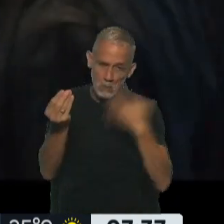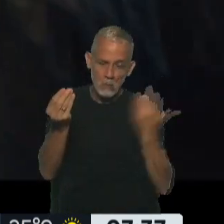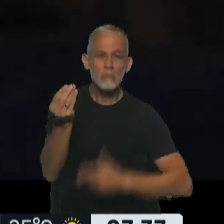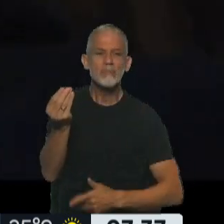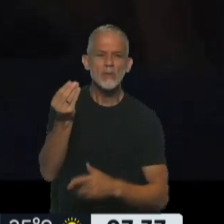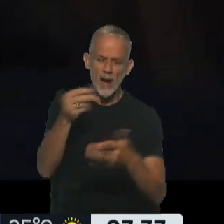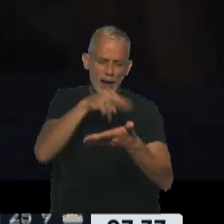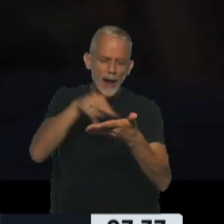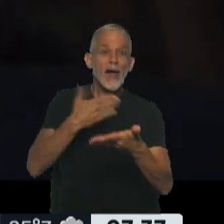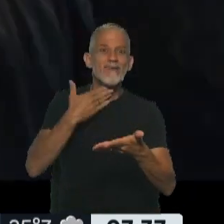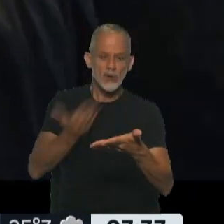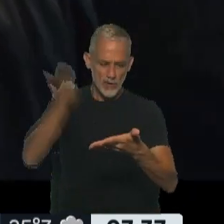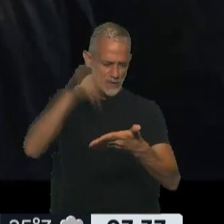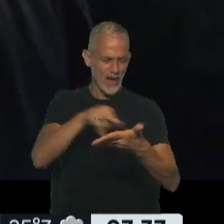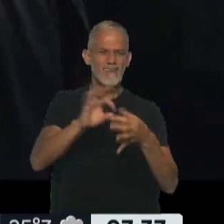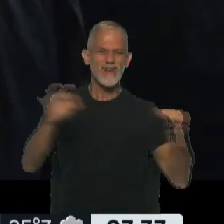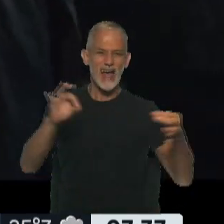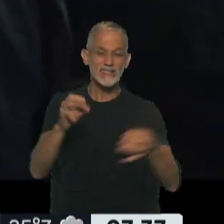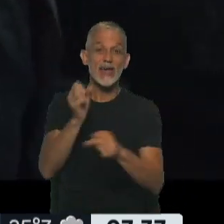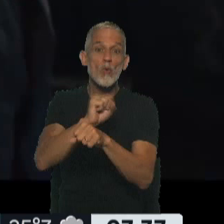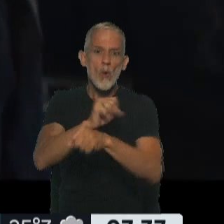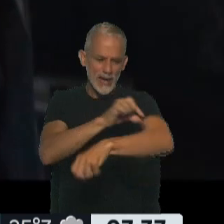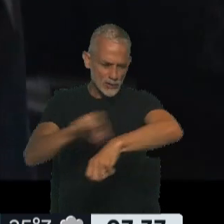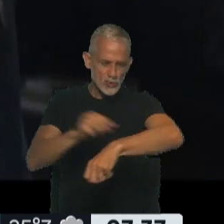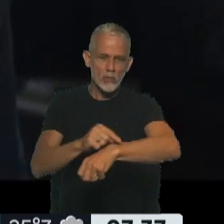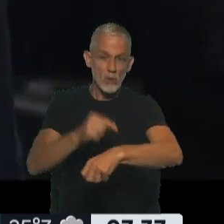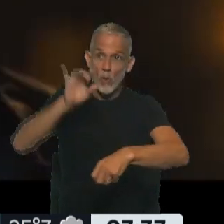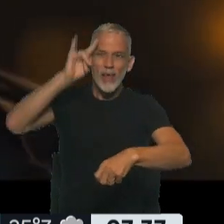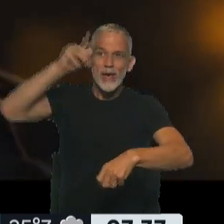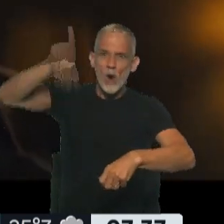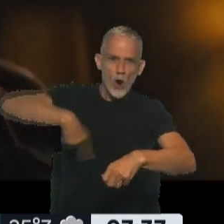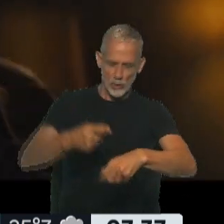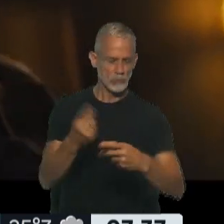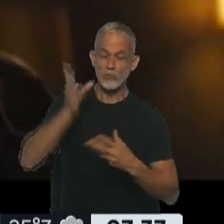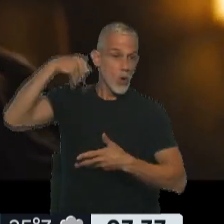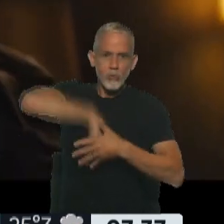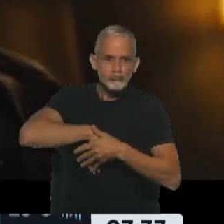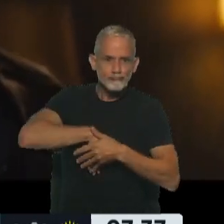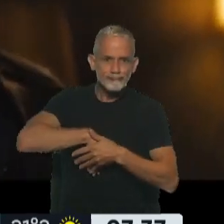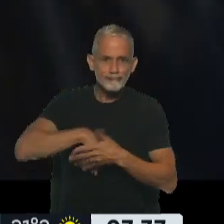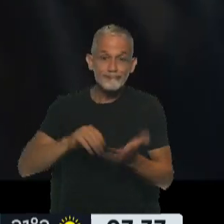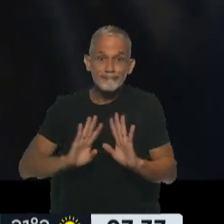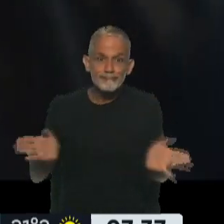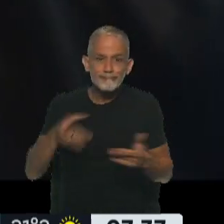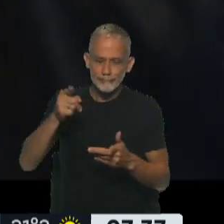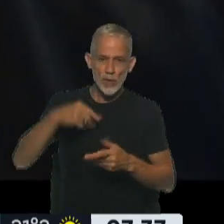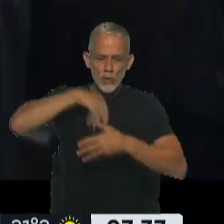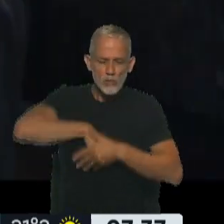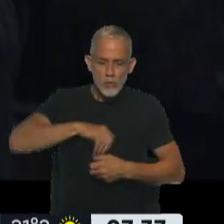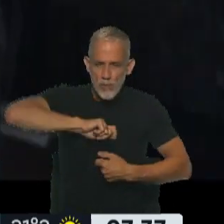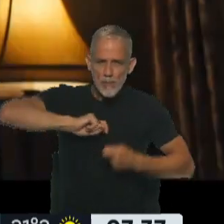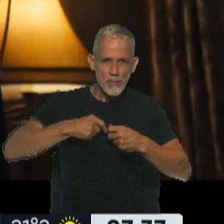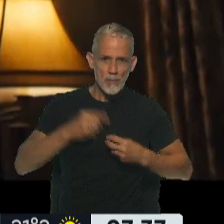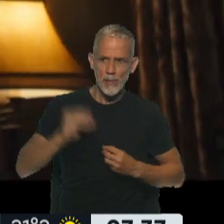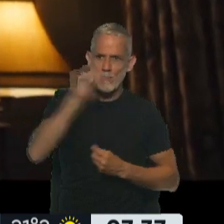idea que leer en voz alta esa frase, que es una invocación a un demonio, y zas, queda poseído. Y a partir de ahí, el espíritu va a cambiar de